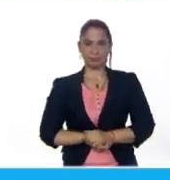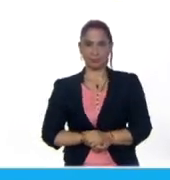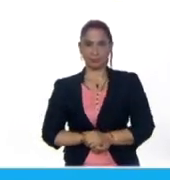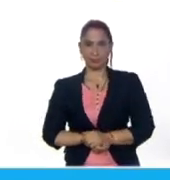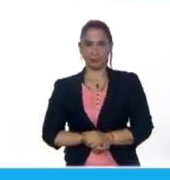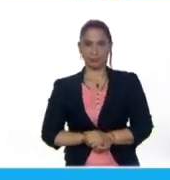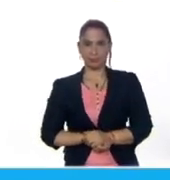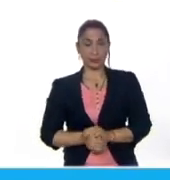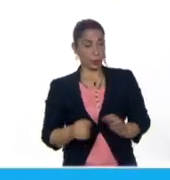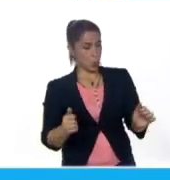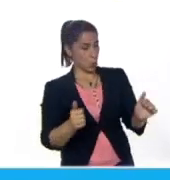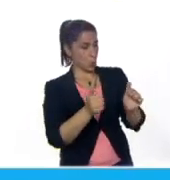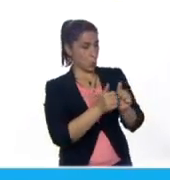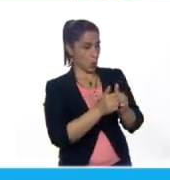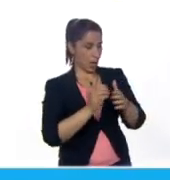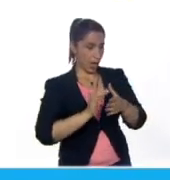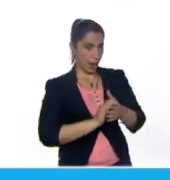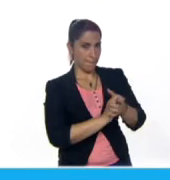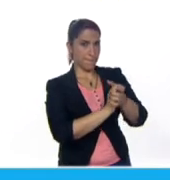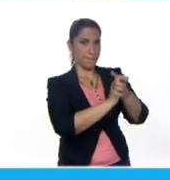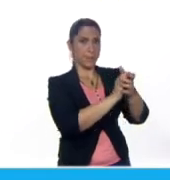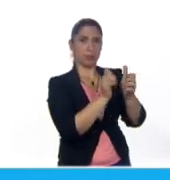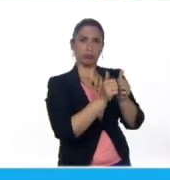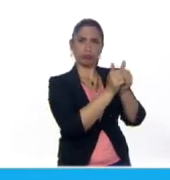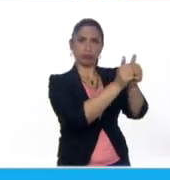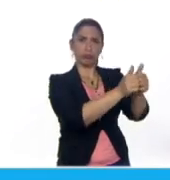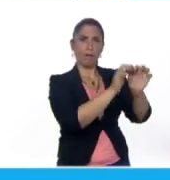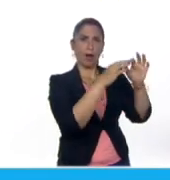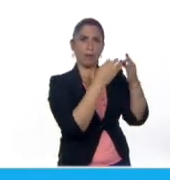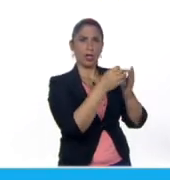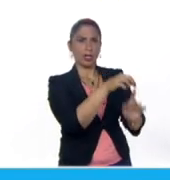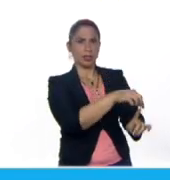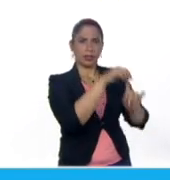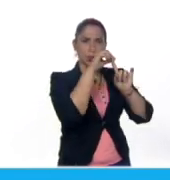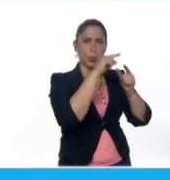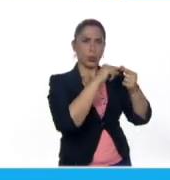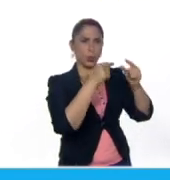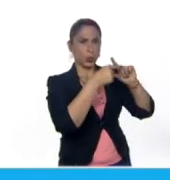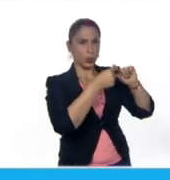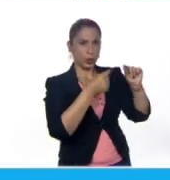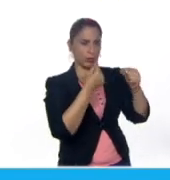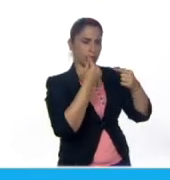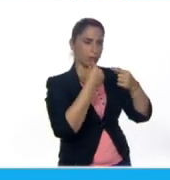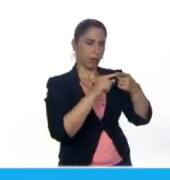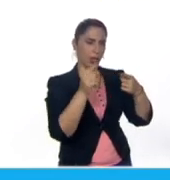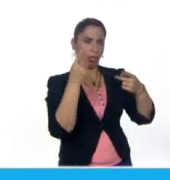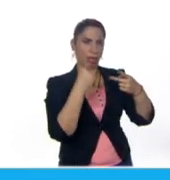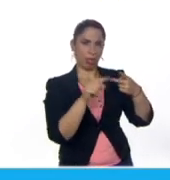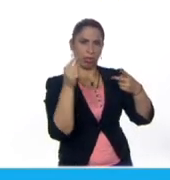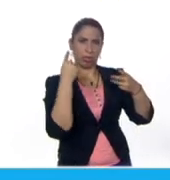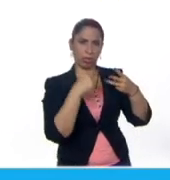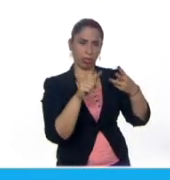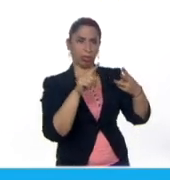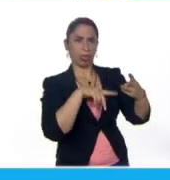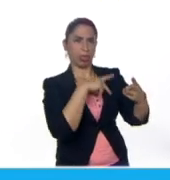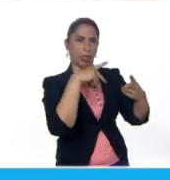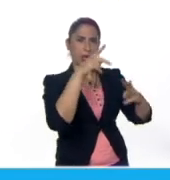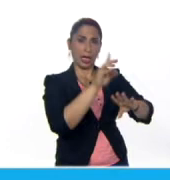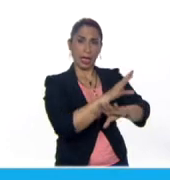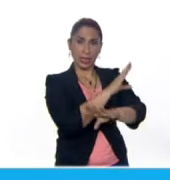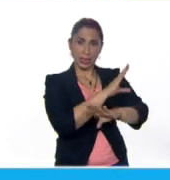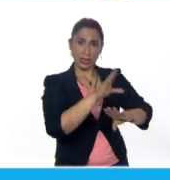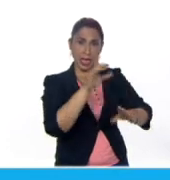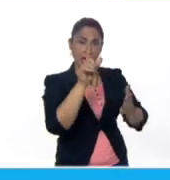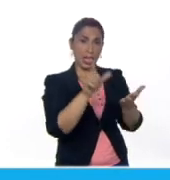Con el acompañamiento de tu familia, selecciona cuentos, fábulas, leyendas, poemas, canciones